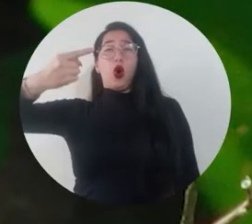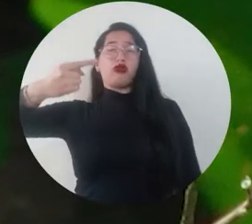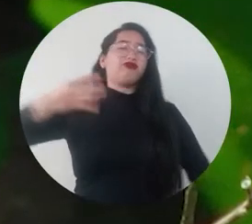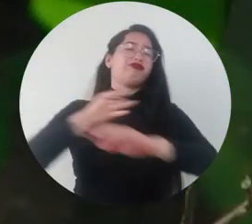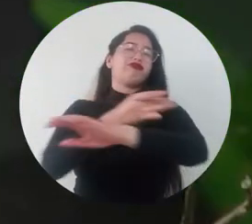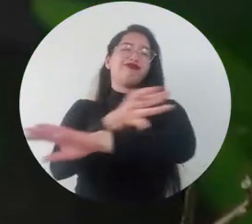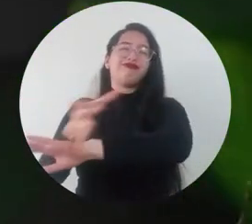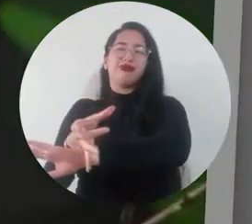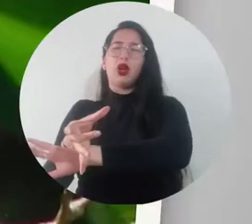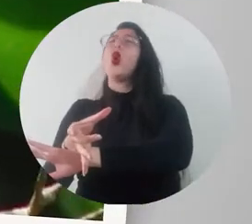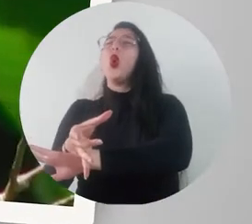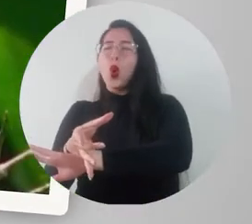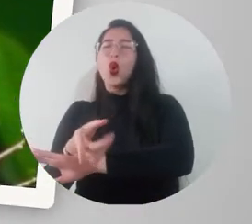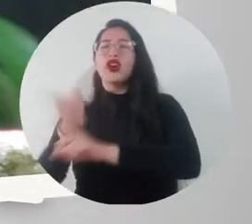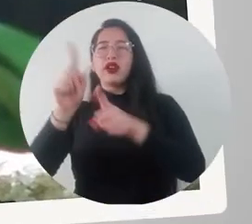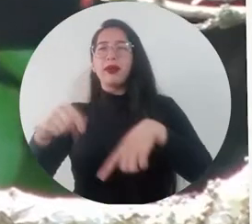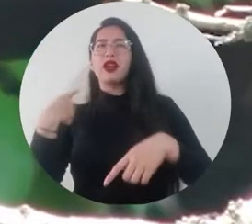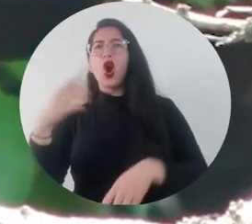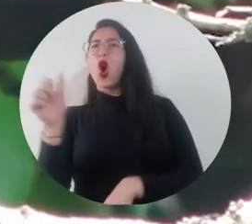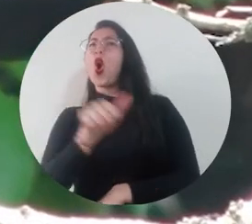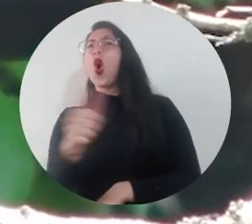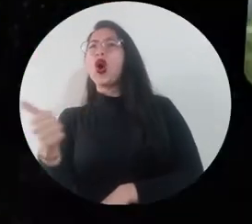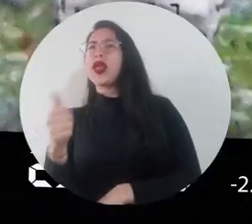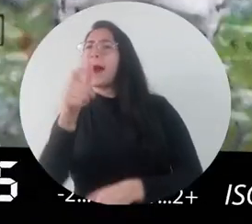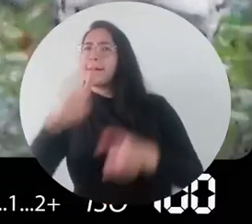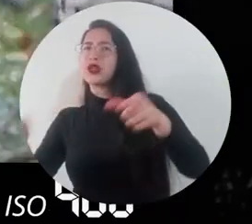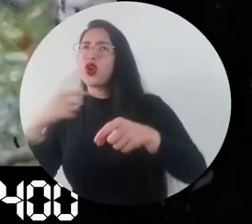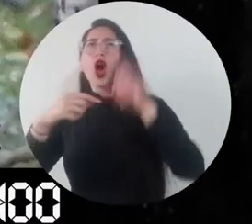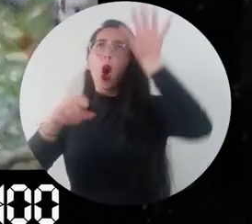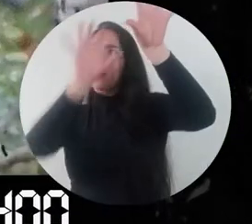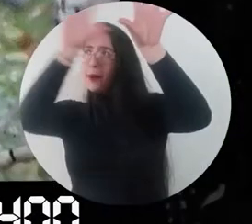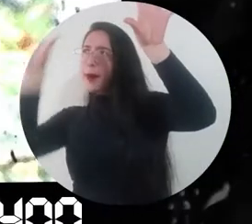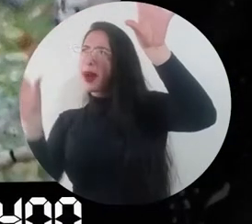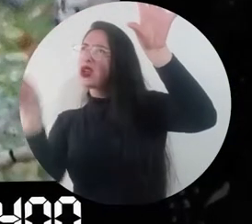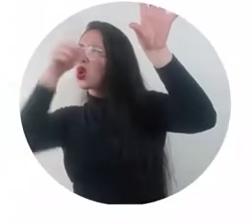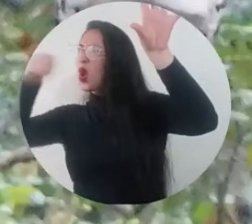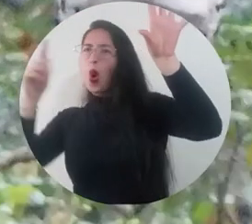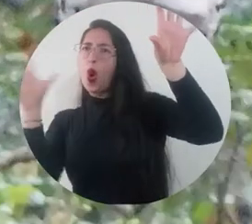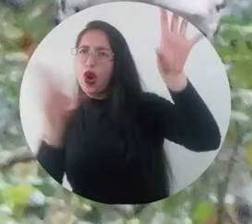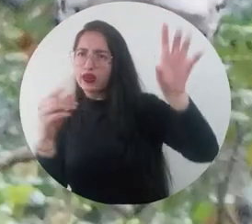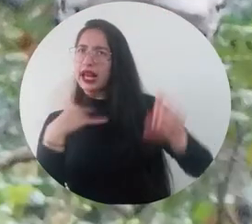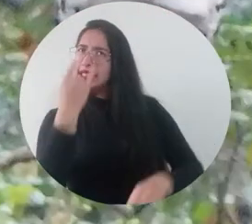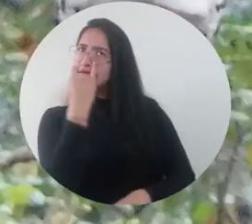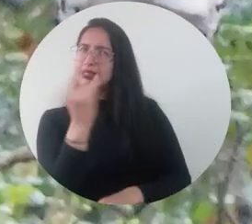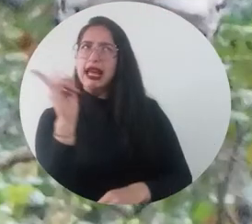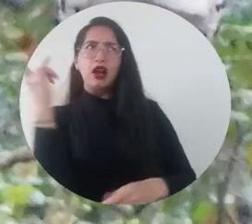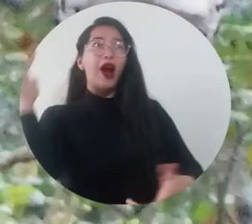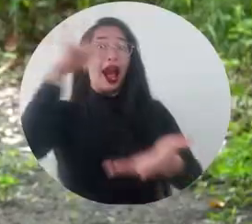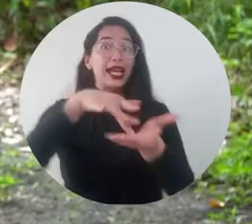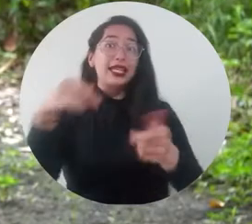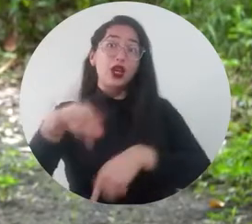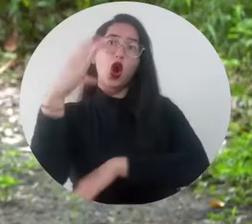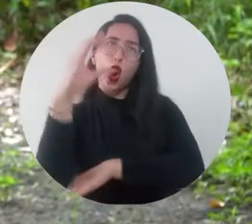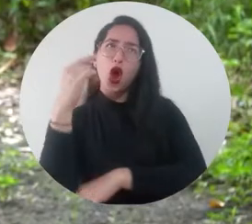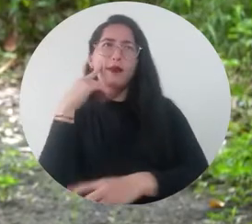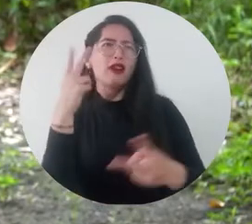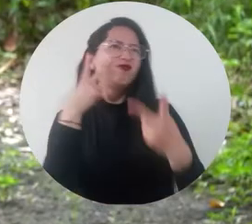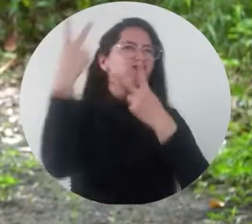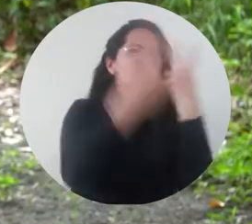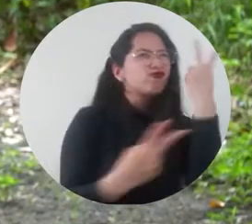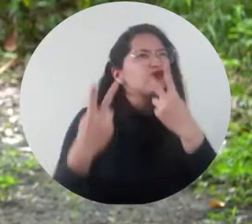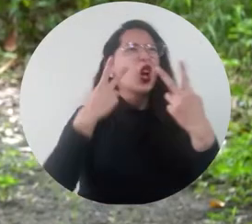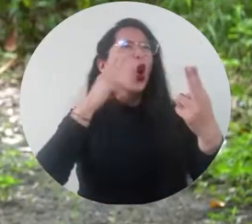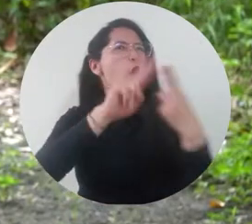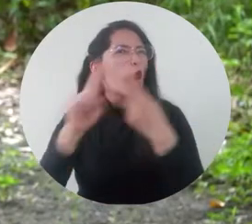número uno a nivel mundial y pues hace que las personas tengan esa necesidad de querer venir a contar todas estas especies La divulgación de la